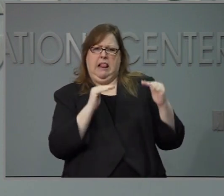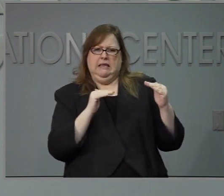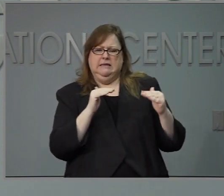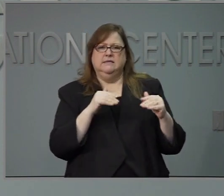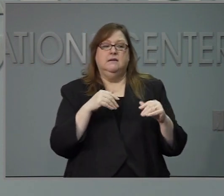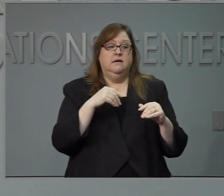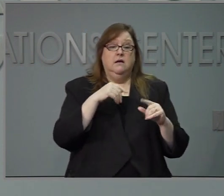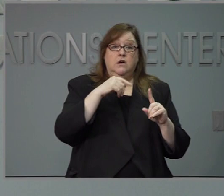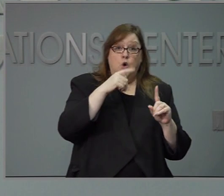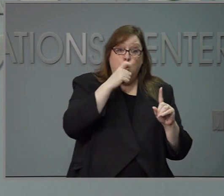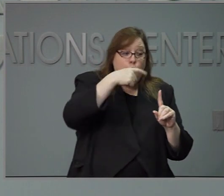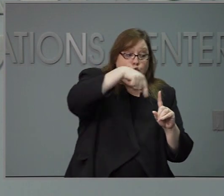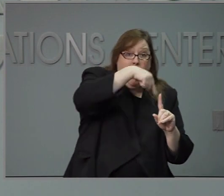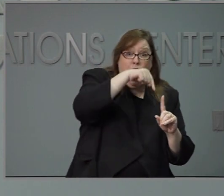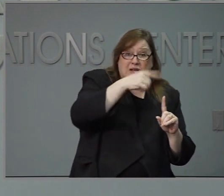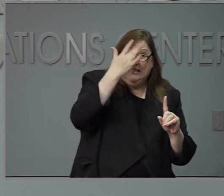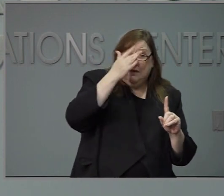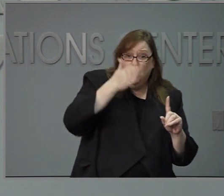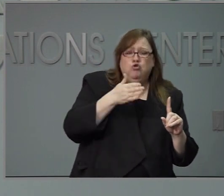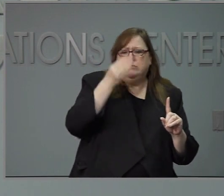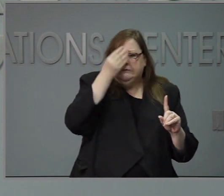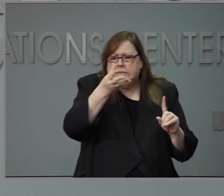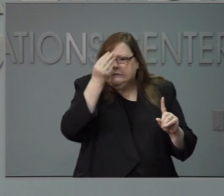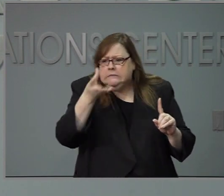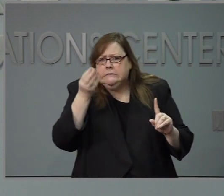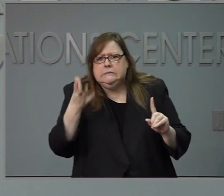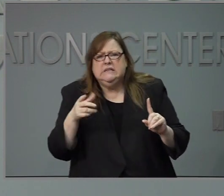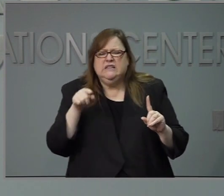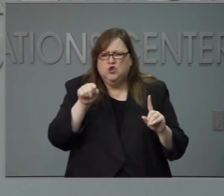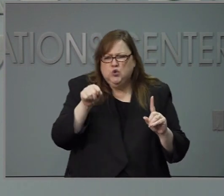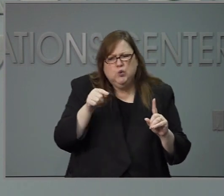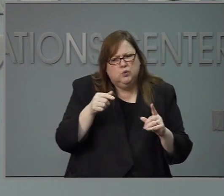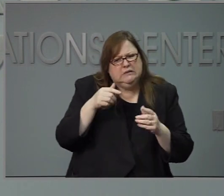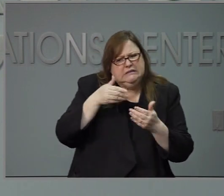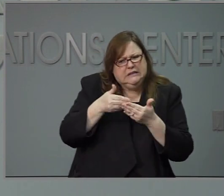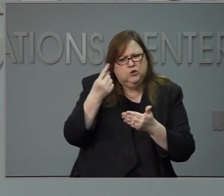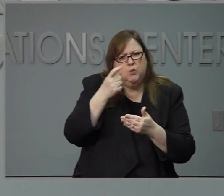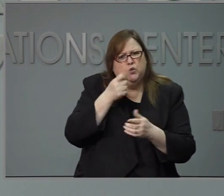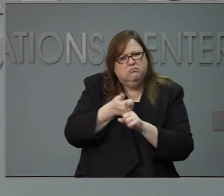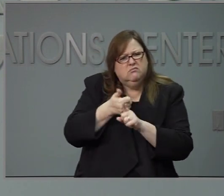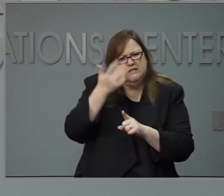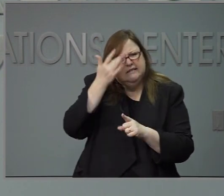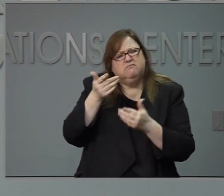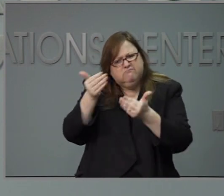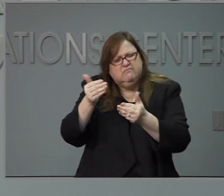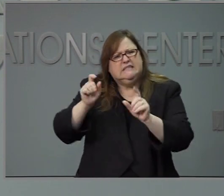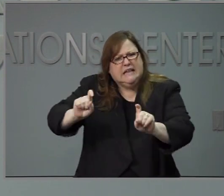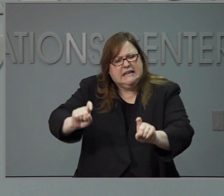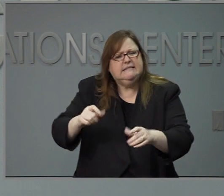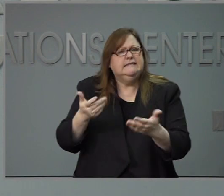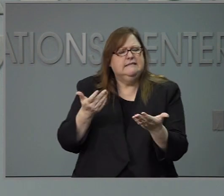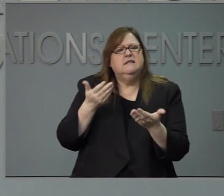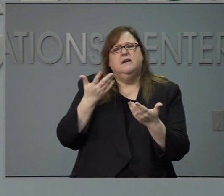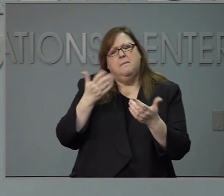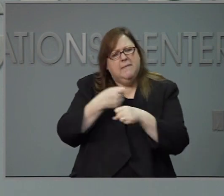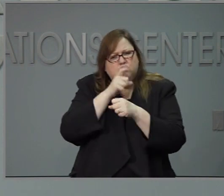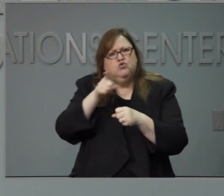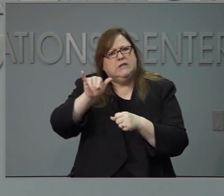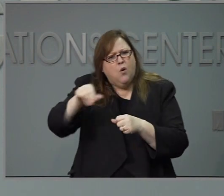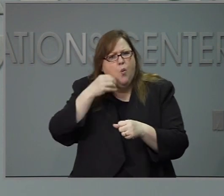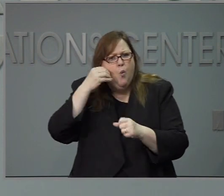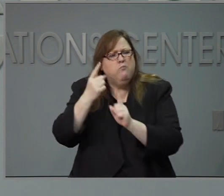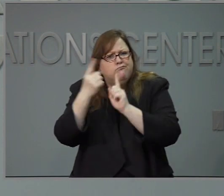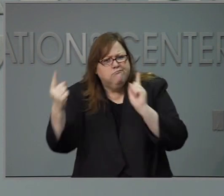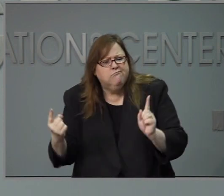también que estén en cuarentena, pero también tenemos que respetar la privacidad y eso es el equilibrio que debemos de